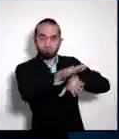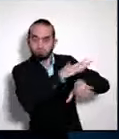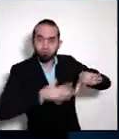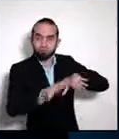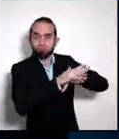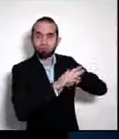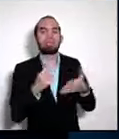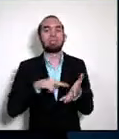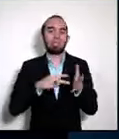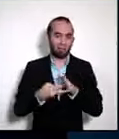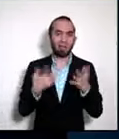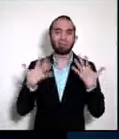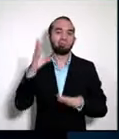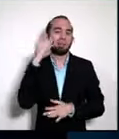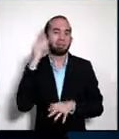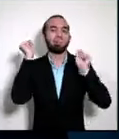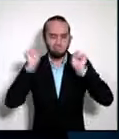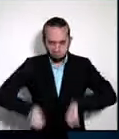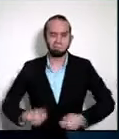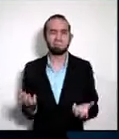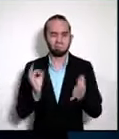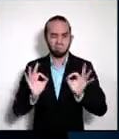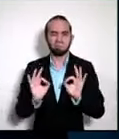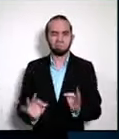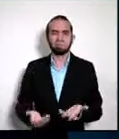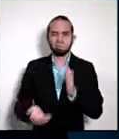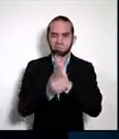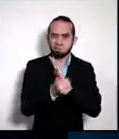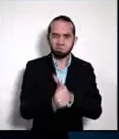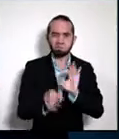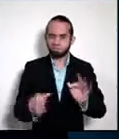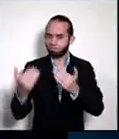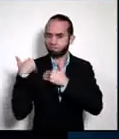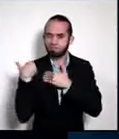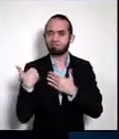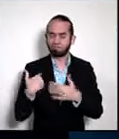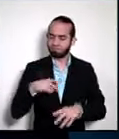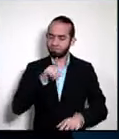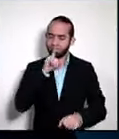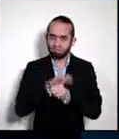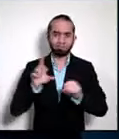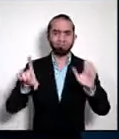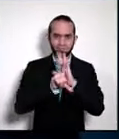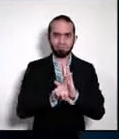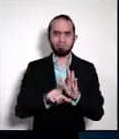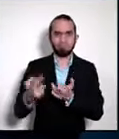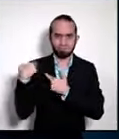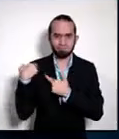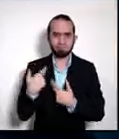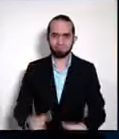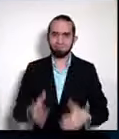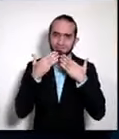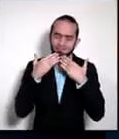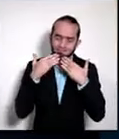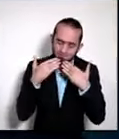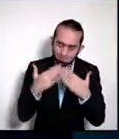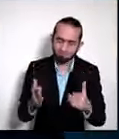habilitado y capacitado para ejercer la responsabilidad que por ley le corresponde. Muchas gracias.